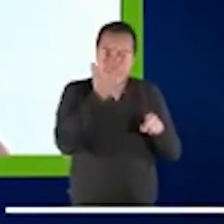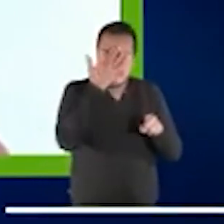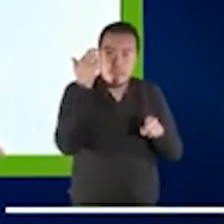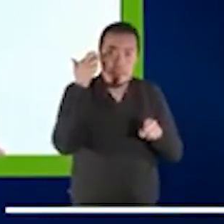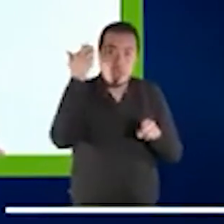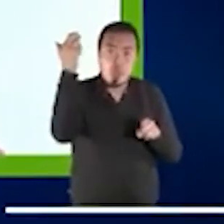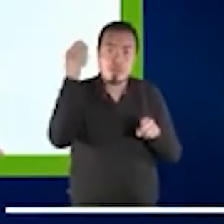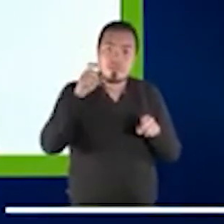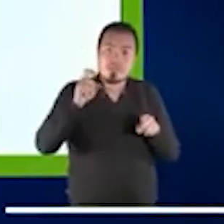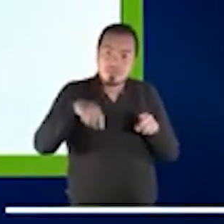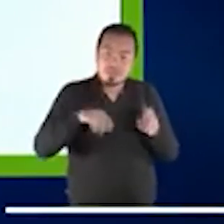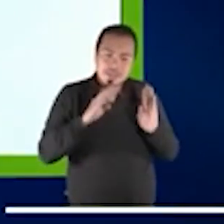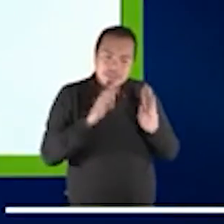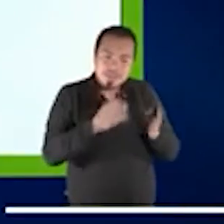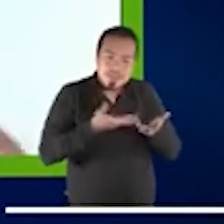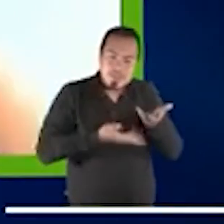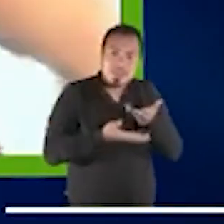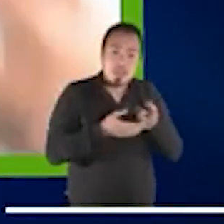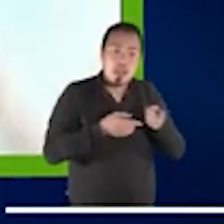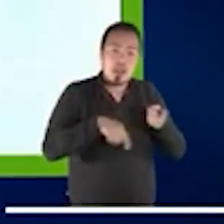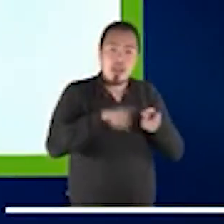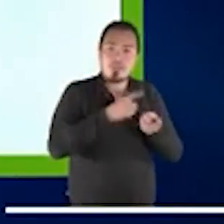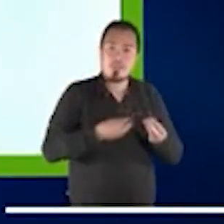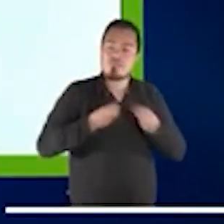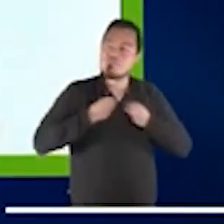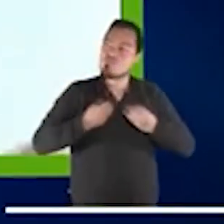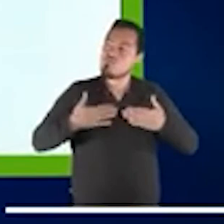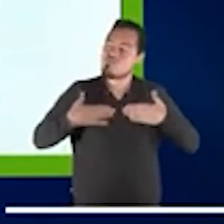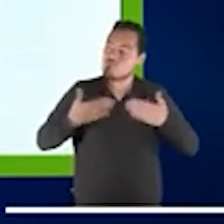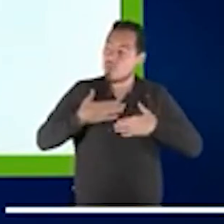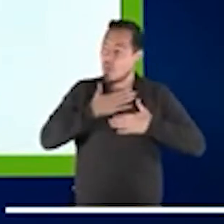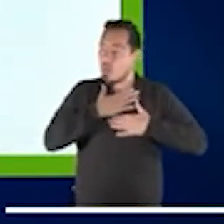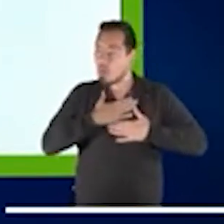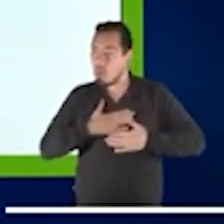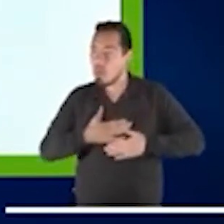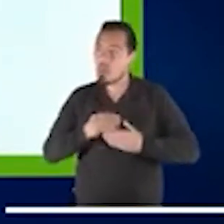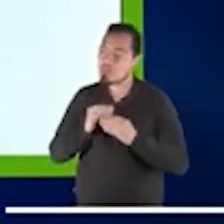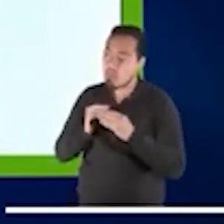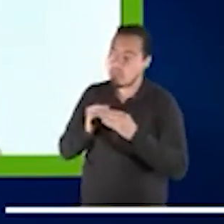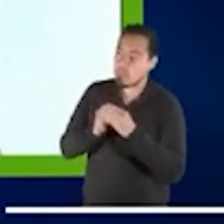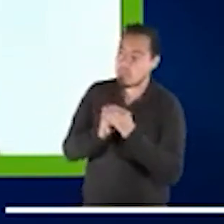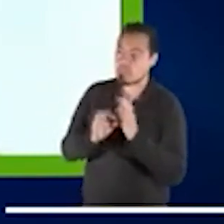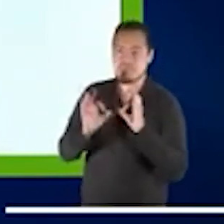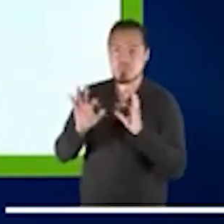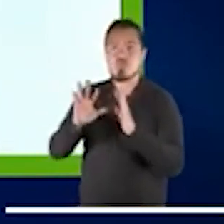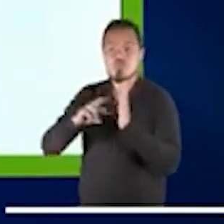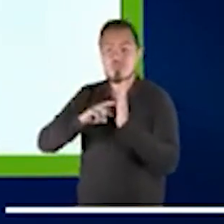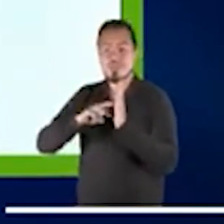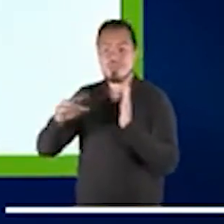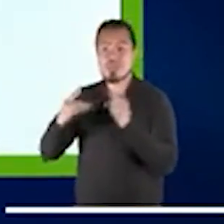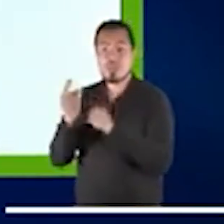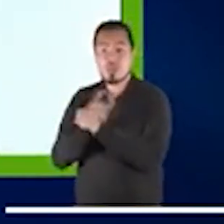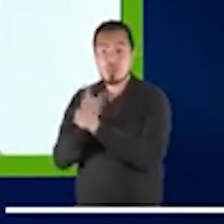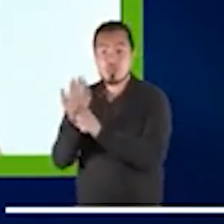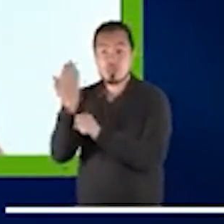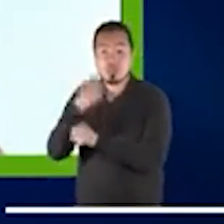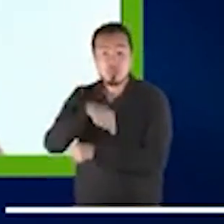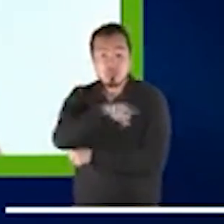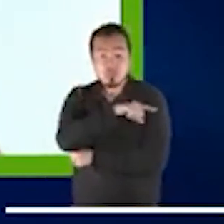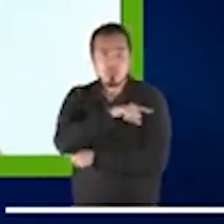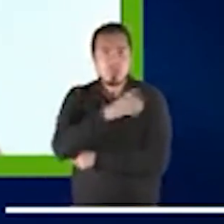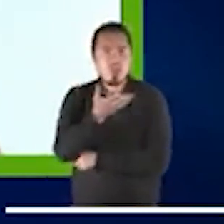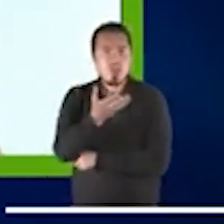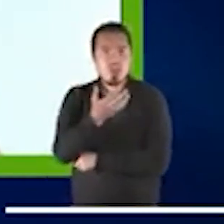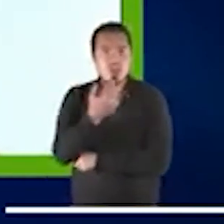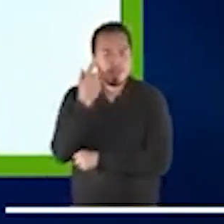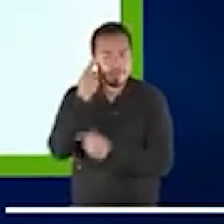sentirse también confortable con con la tecnología pero también es más cómo cómo organizar esos